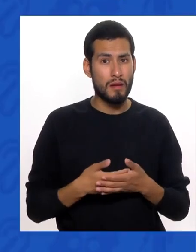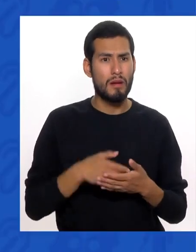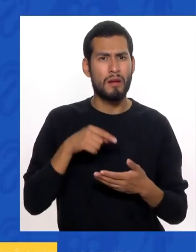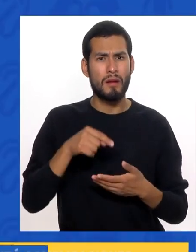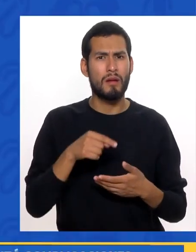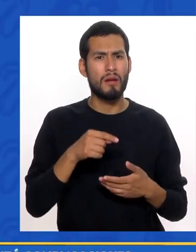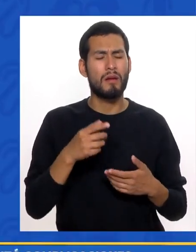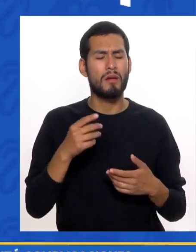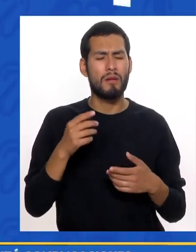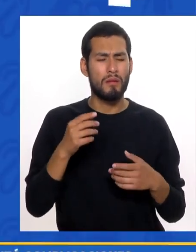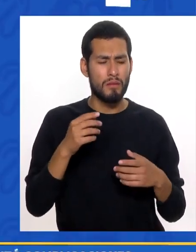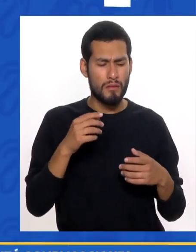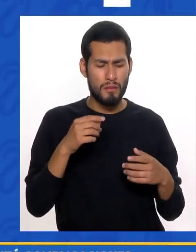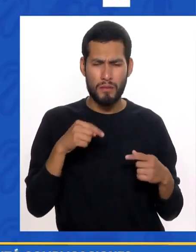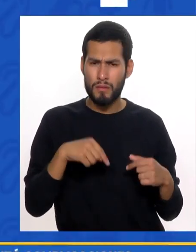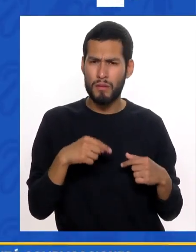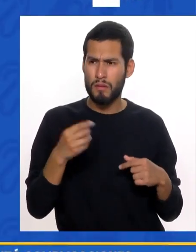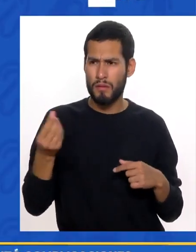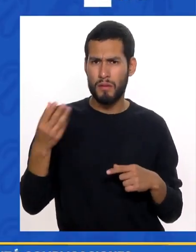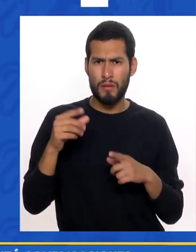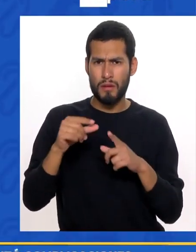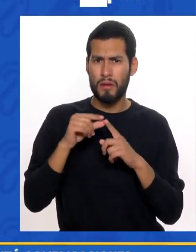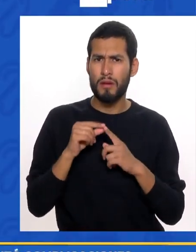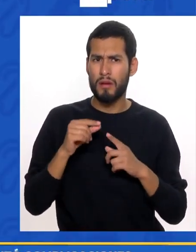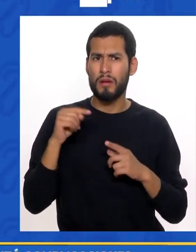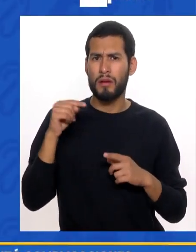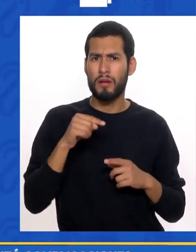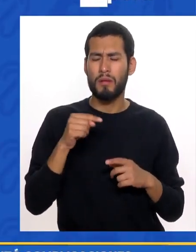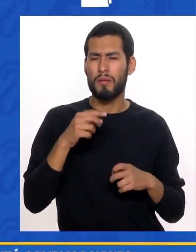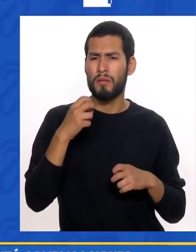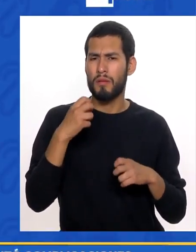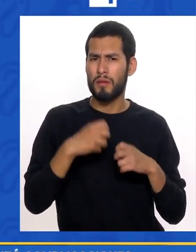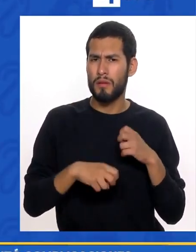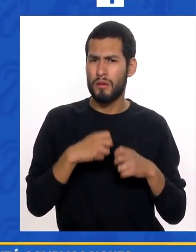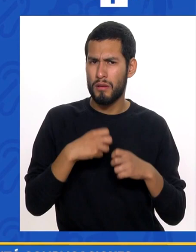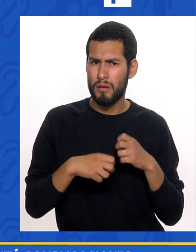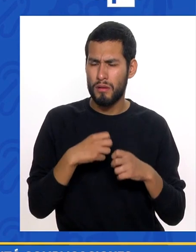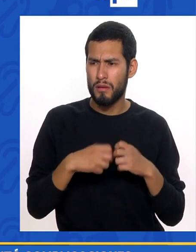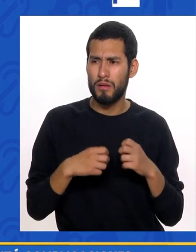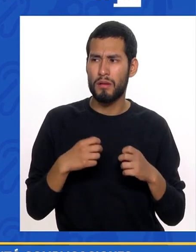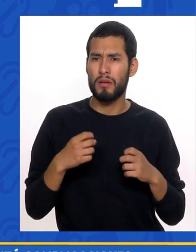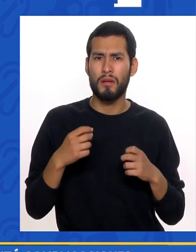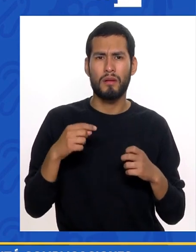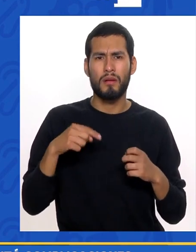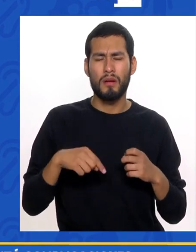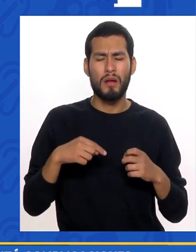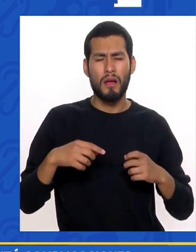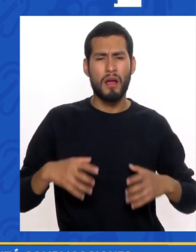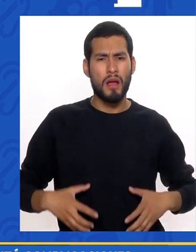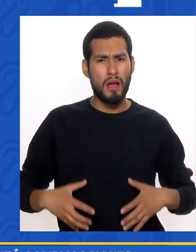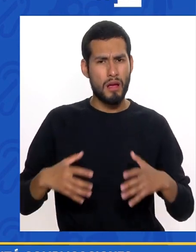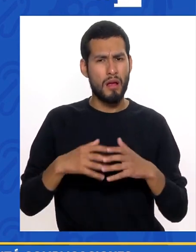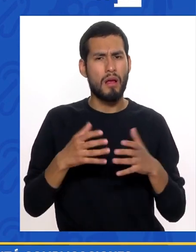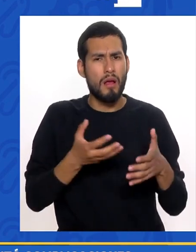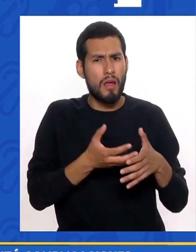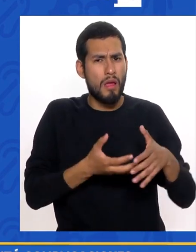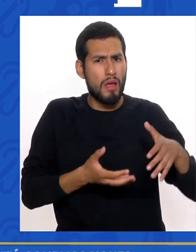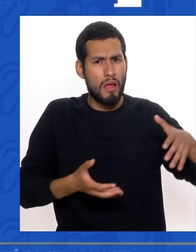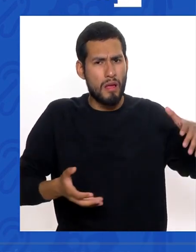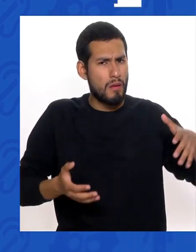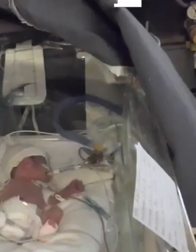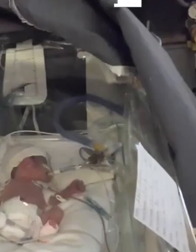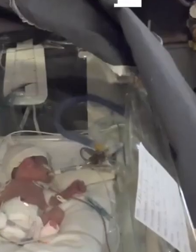Que era Baroncito Y Ahí nos dijeron De que estaba Teniendo un problema De gestación O sea De